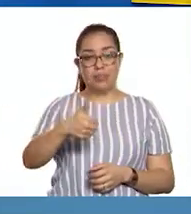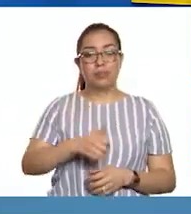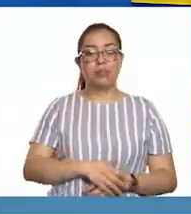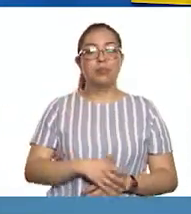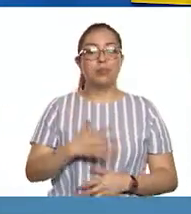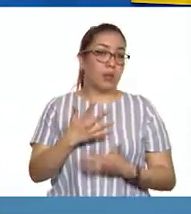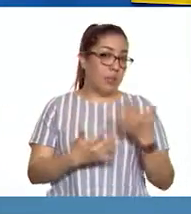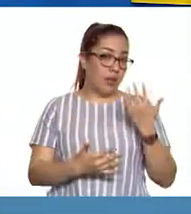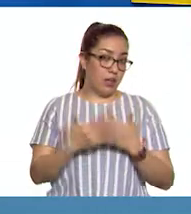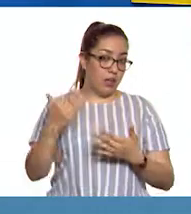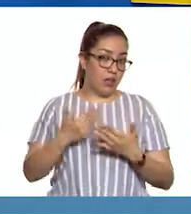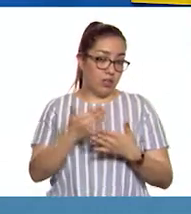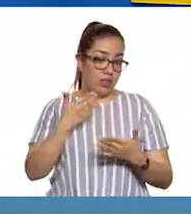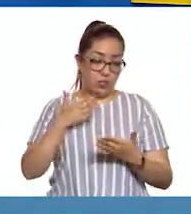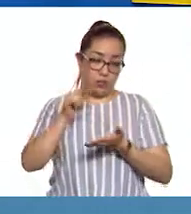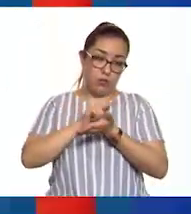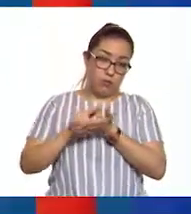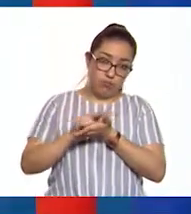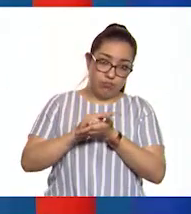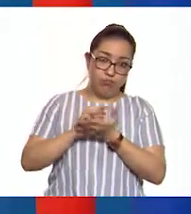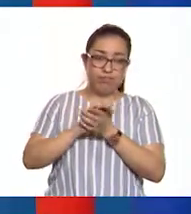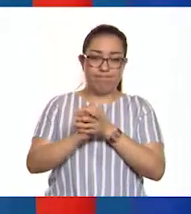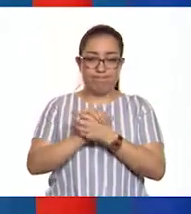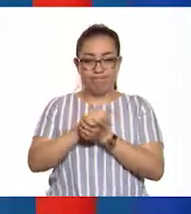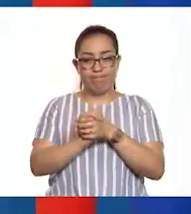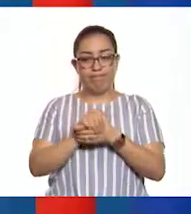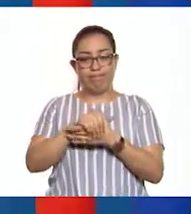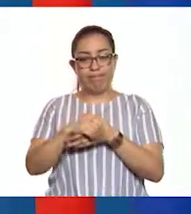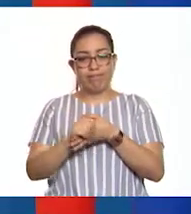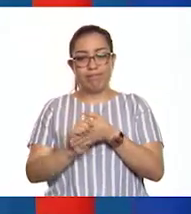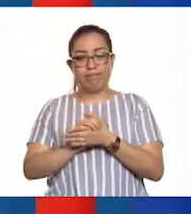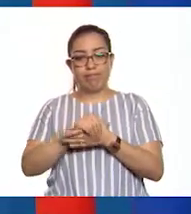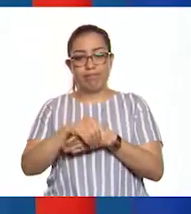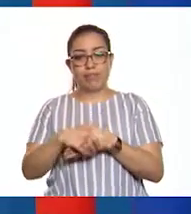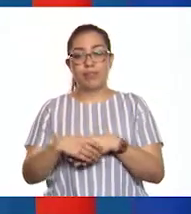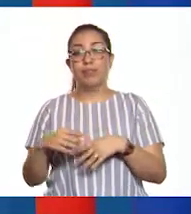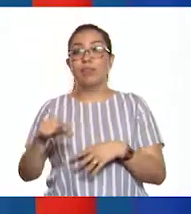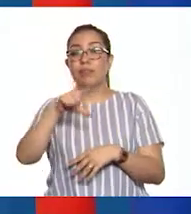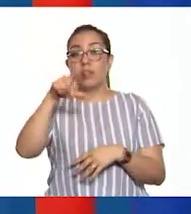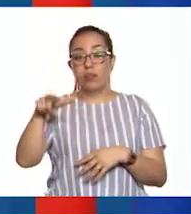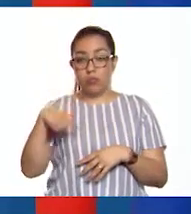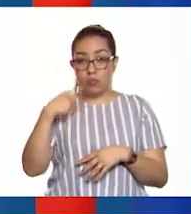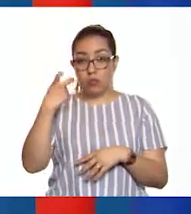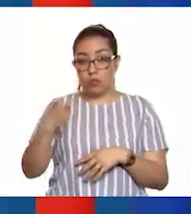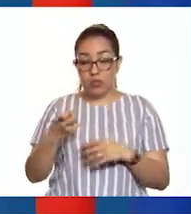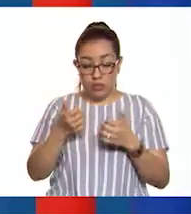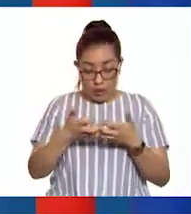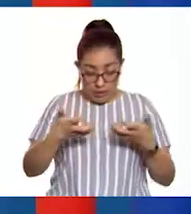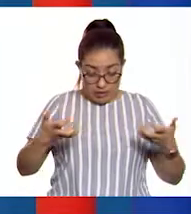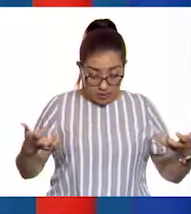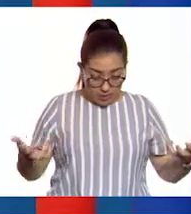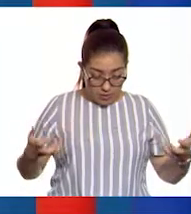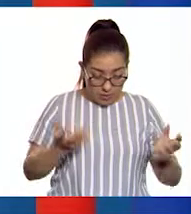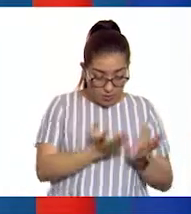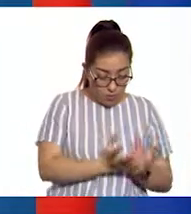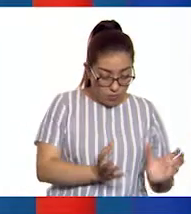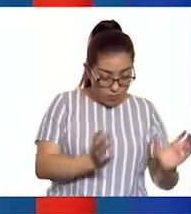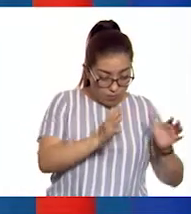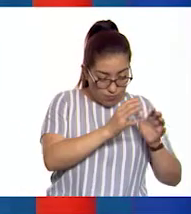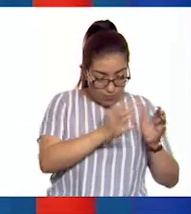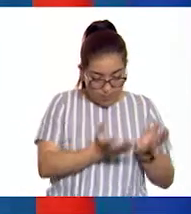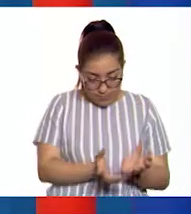manos lavadas y desinfectadas. Y cada parte se agrega en una bolsa con paja esterilizada y